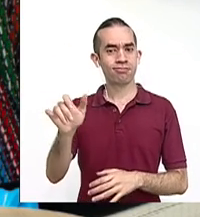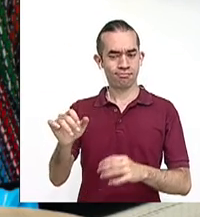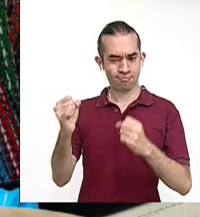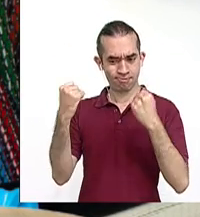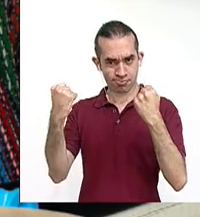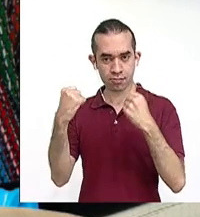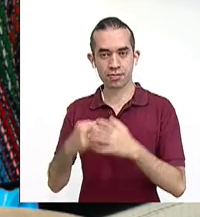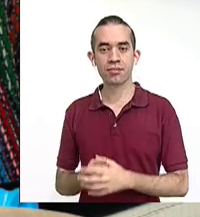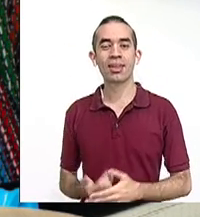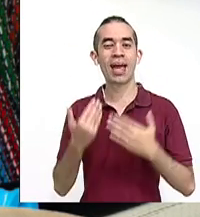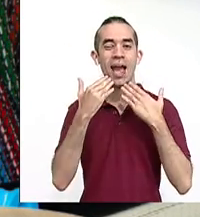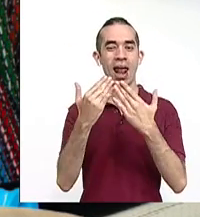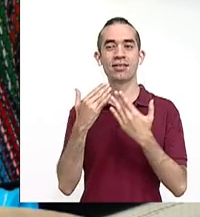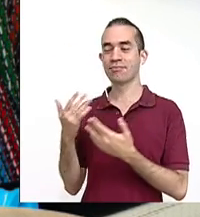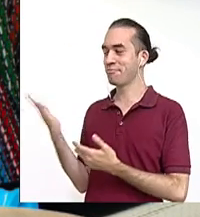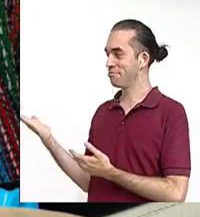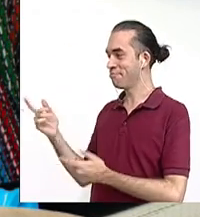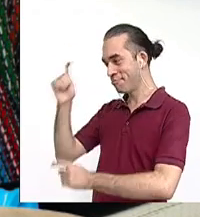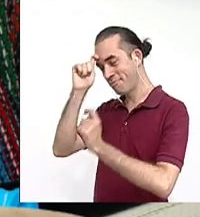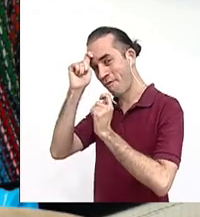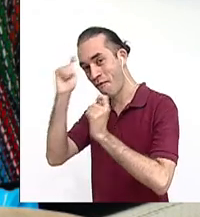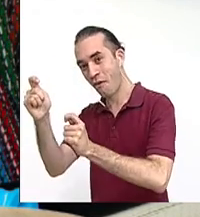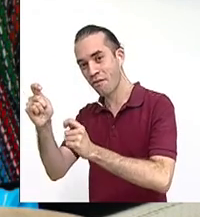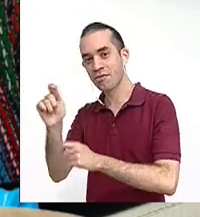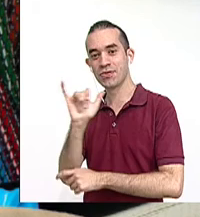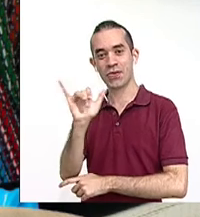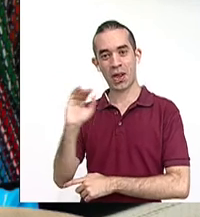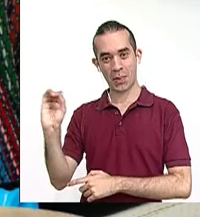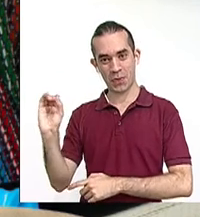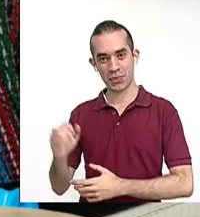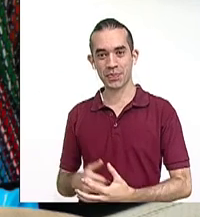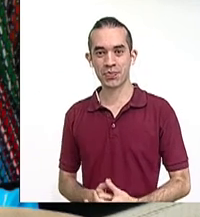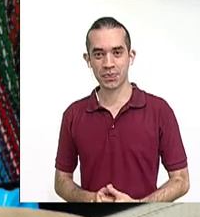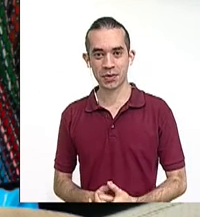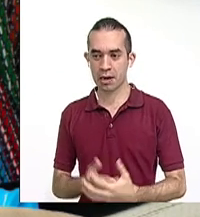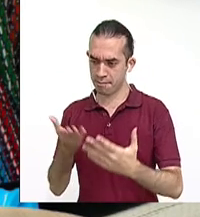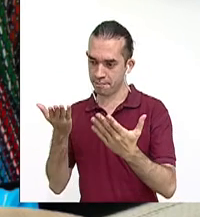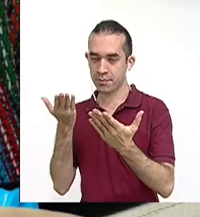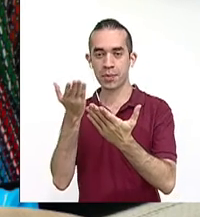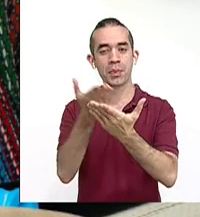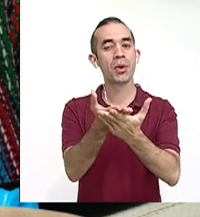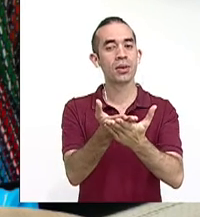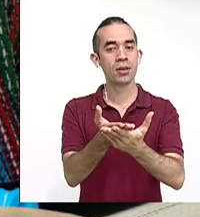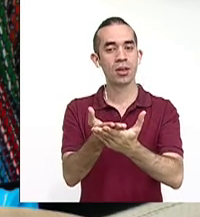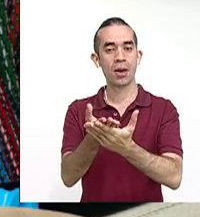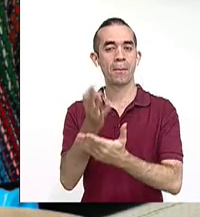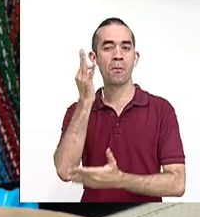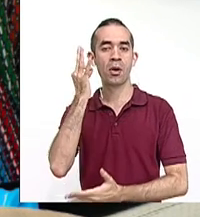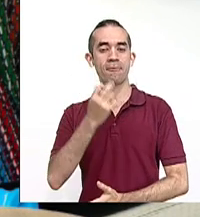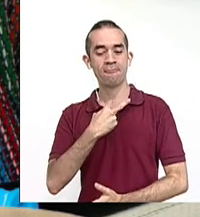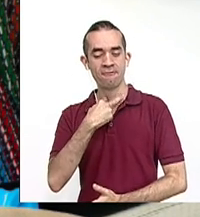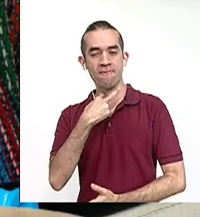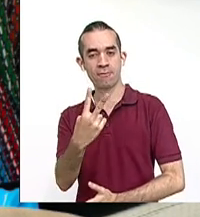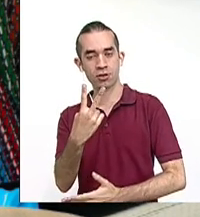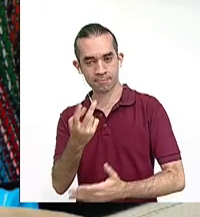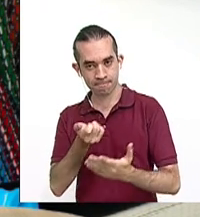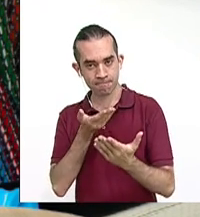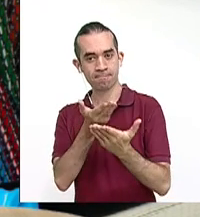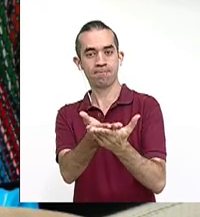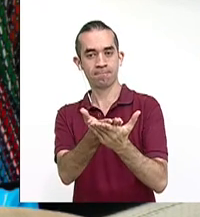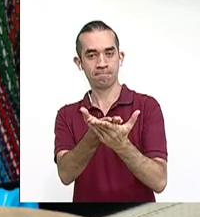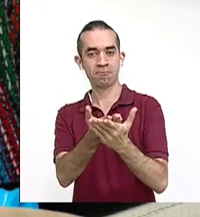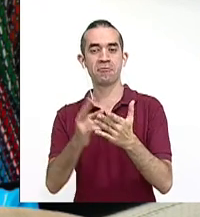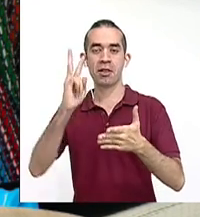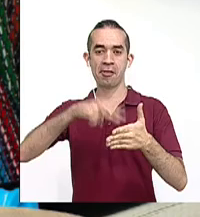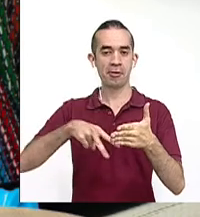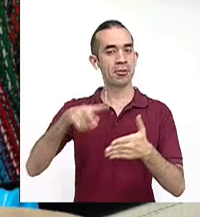nuestra homenajeada, Yolanda Oriamuno, Por su aporte, por su voz femenina, por su aporte a la